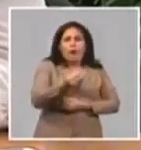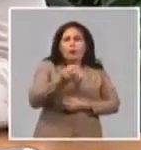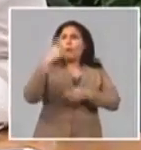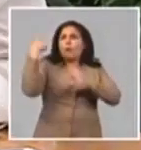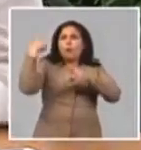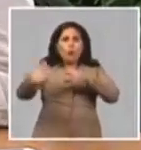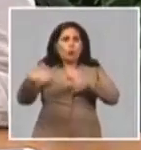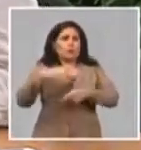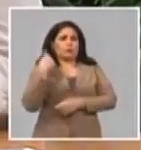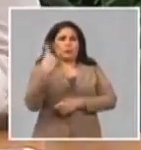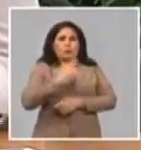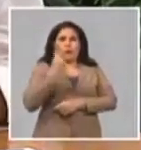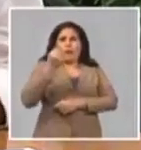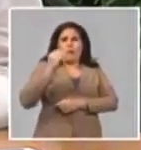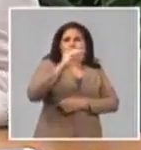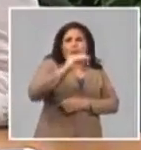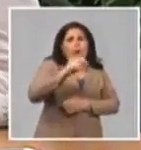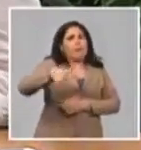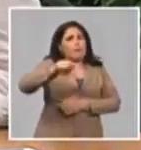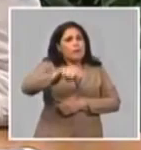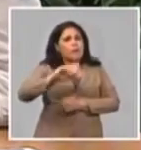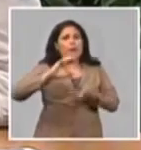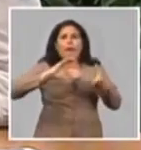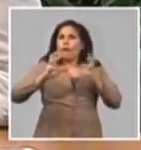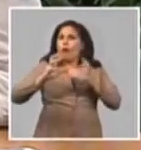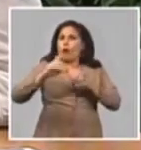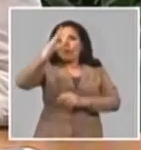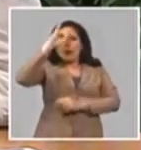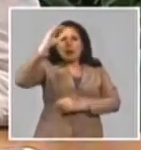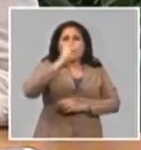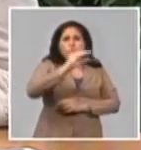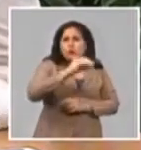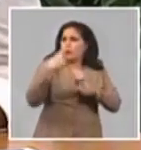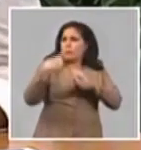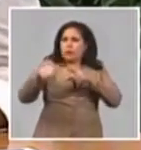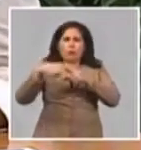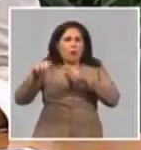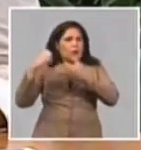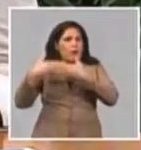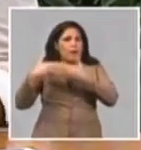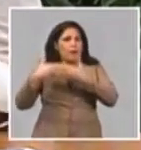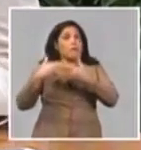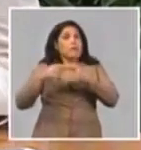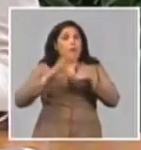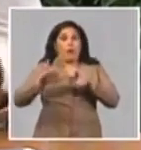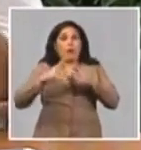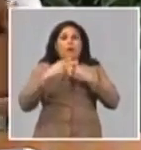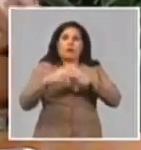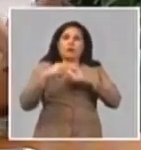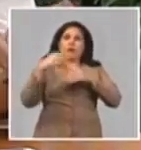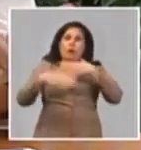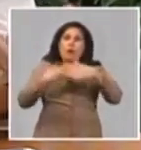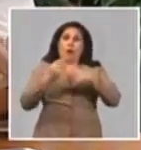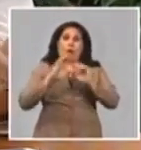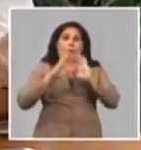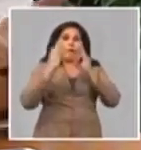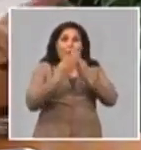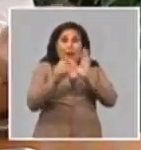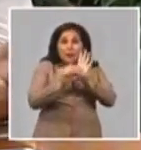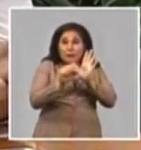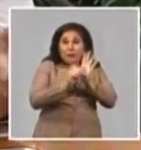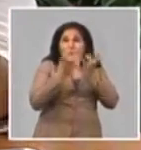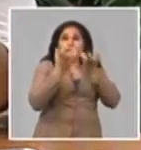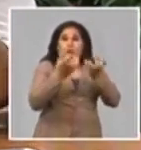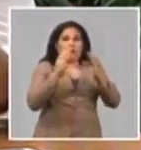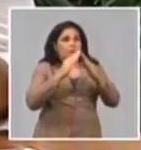tuvimos que enfrentar completamente por la vía de la empresa estatal, pero bueno, se ha ido resolviendo y se le ha ido legalizando